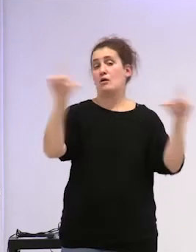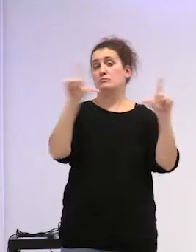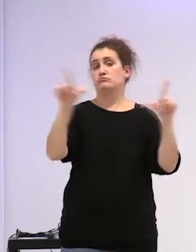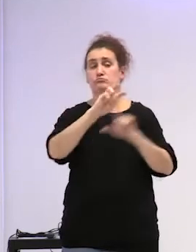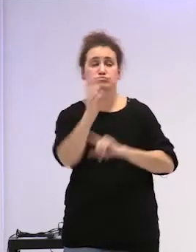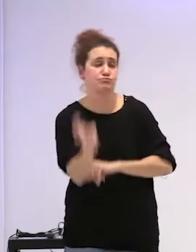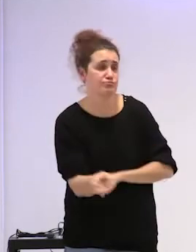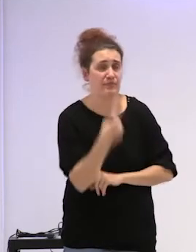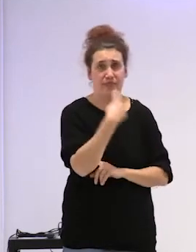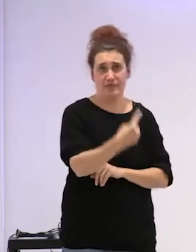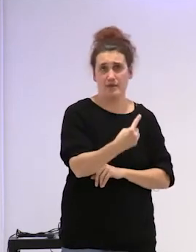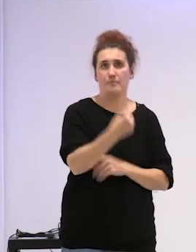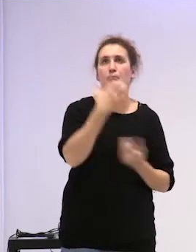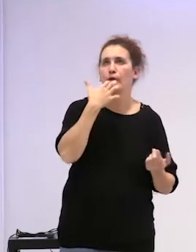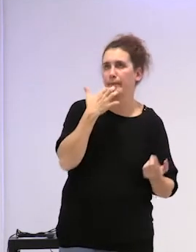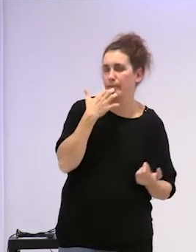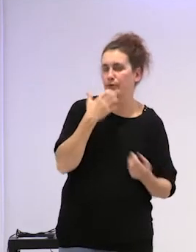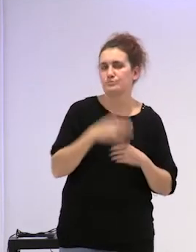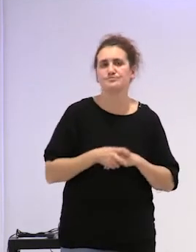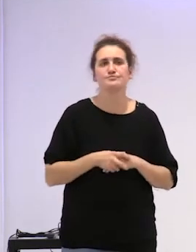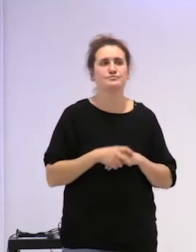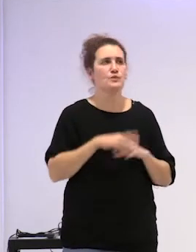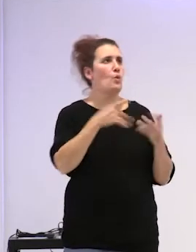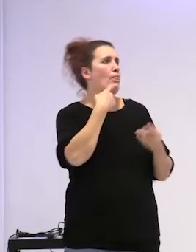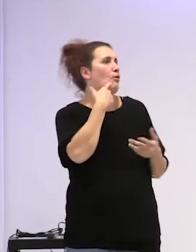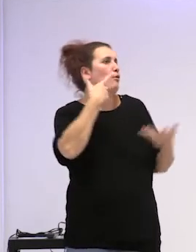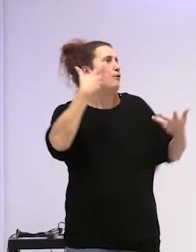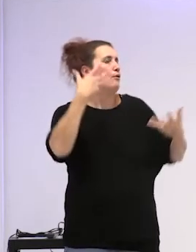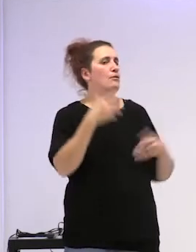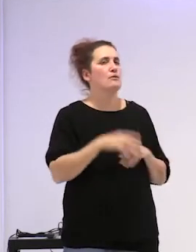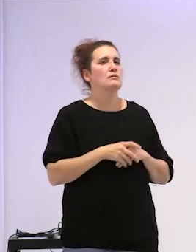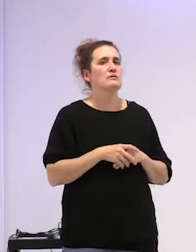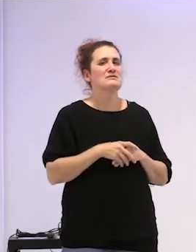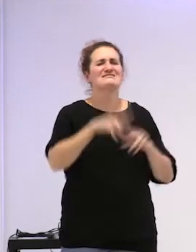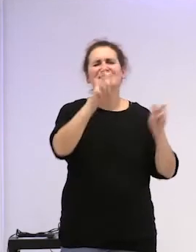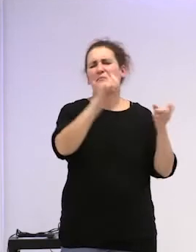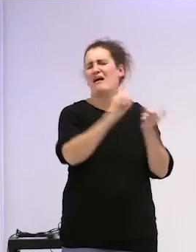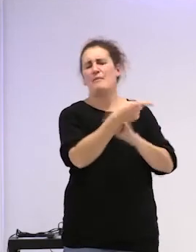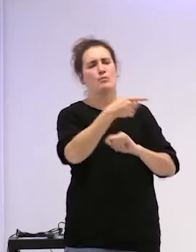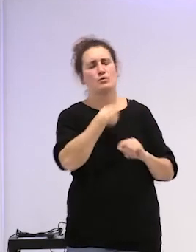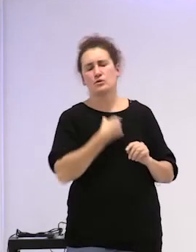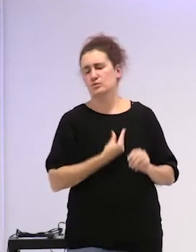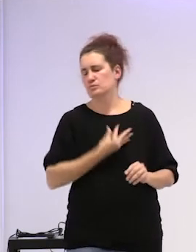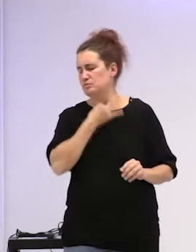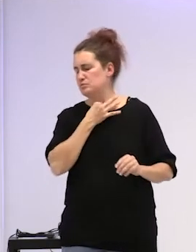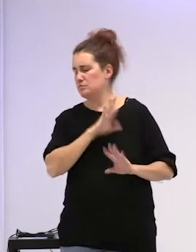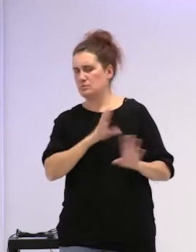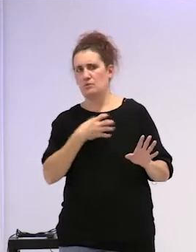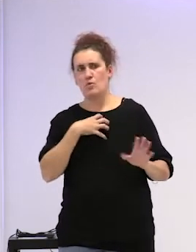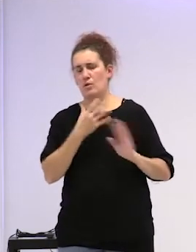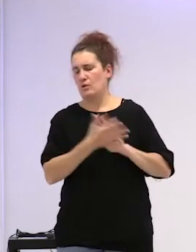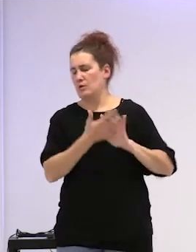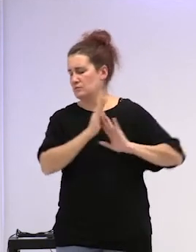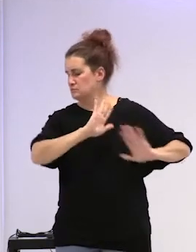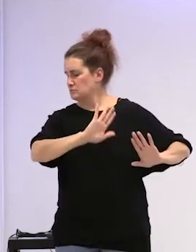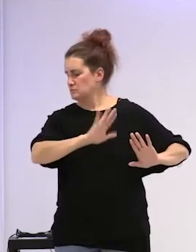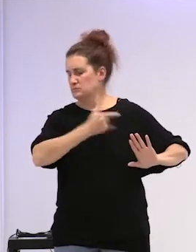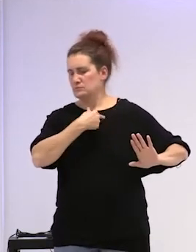lo decimos por ejemplo cuando uy cambia de tema porque esto es que no puedo con esto no puedo con esto